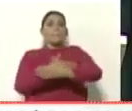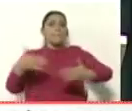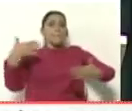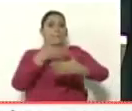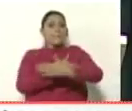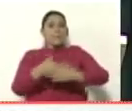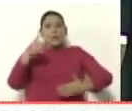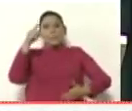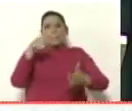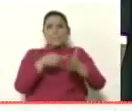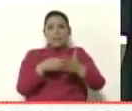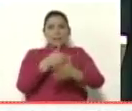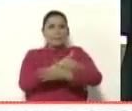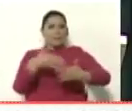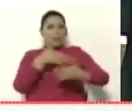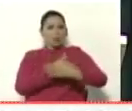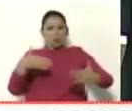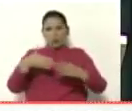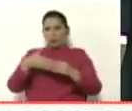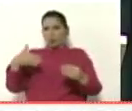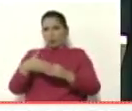millones de dólares